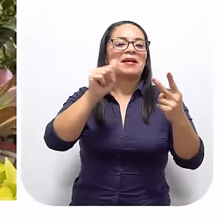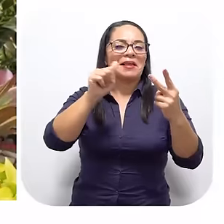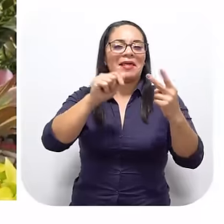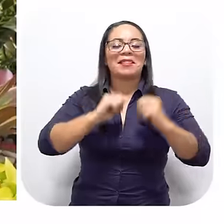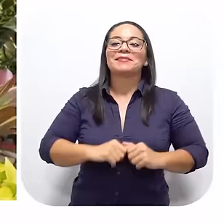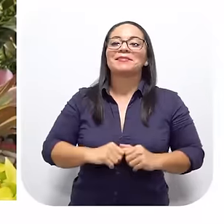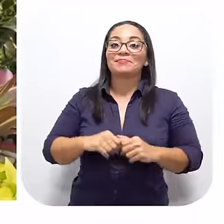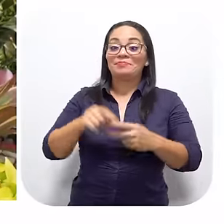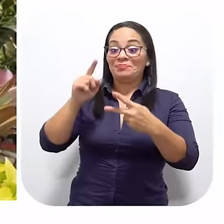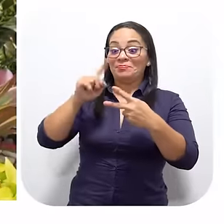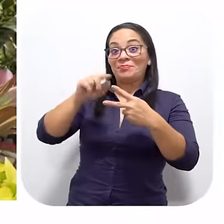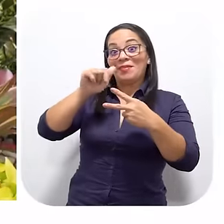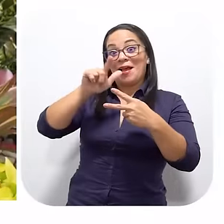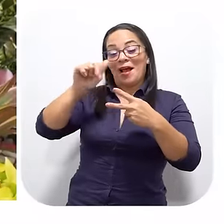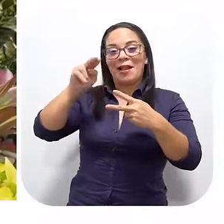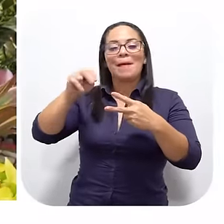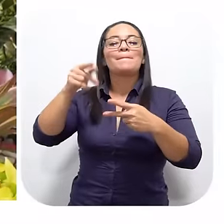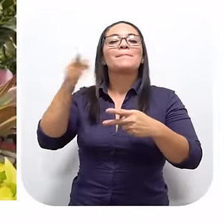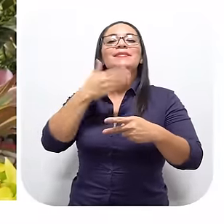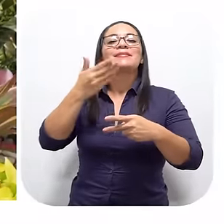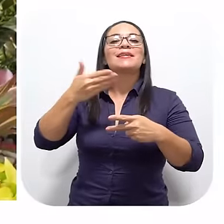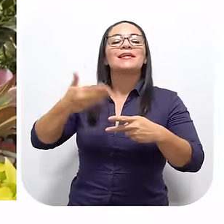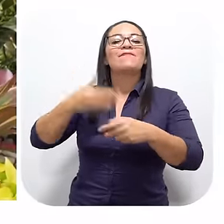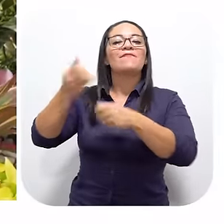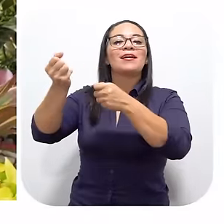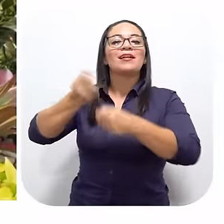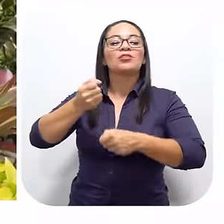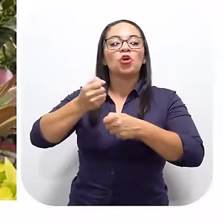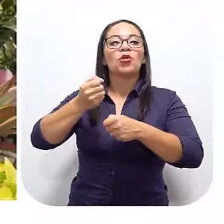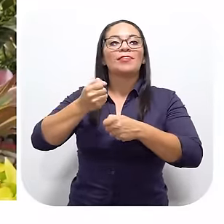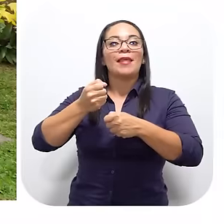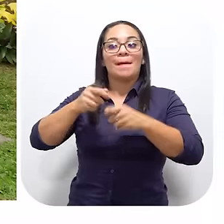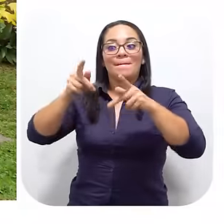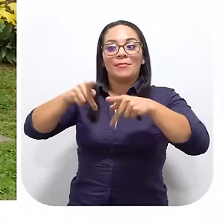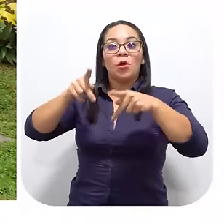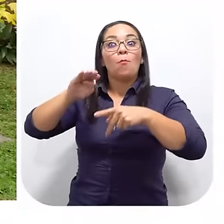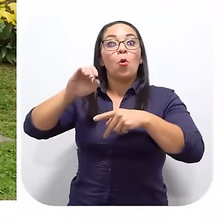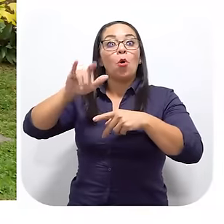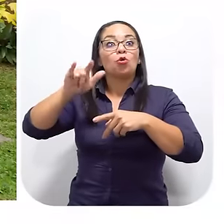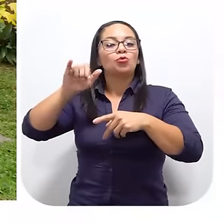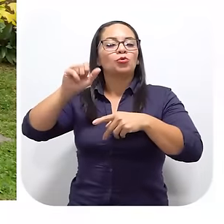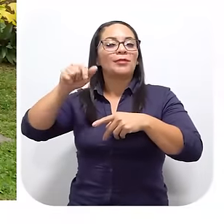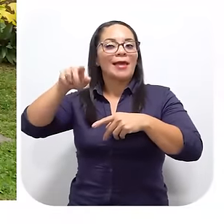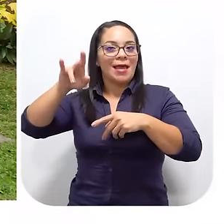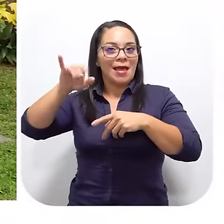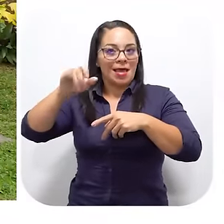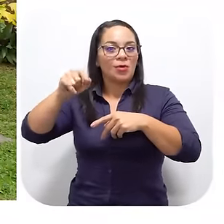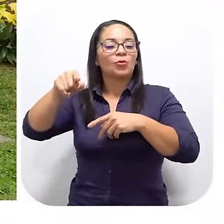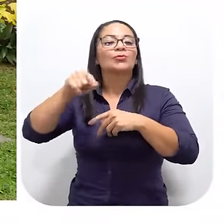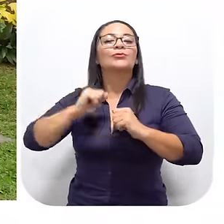Don Alan es el Presidente de la Federación de Molusqueros De Nicoya Vive en la isla Benao